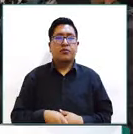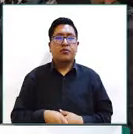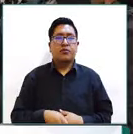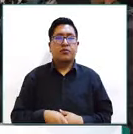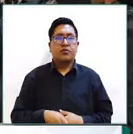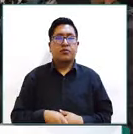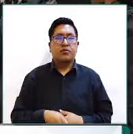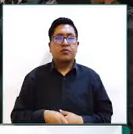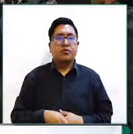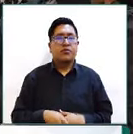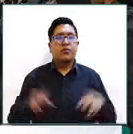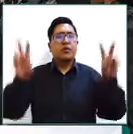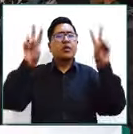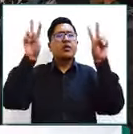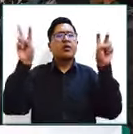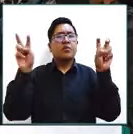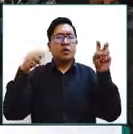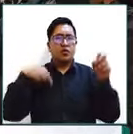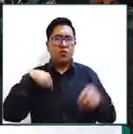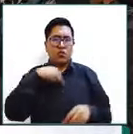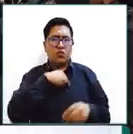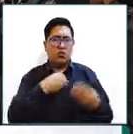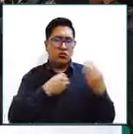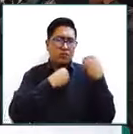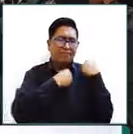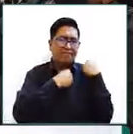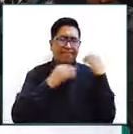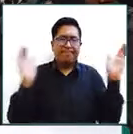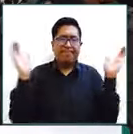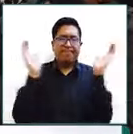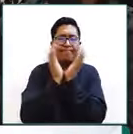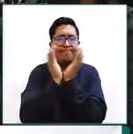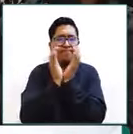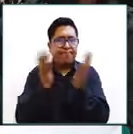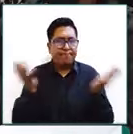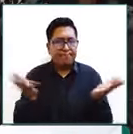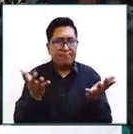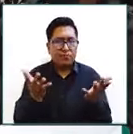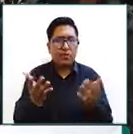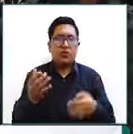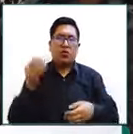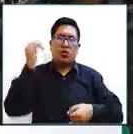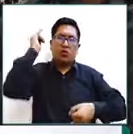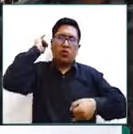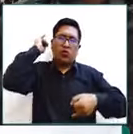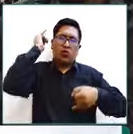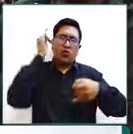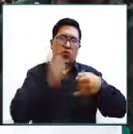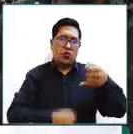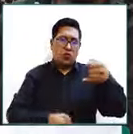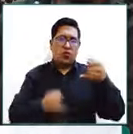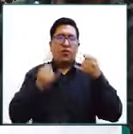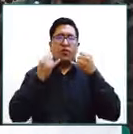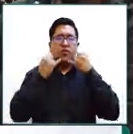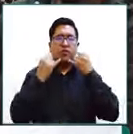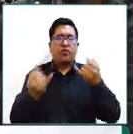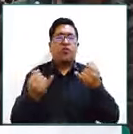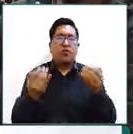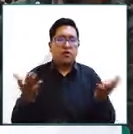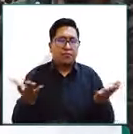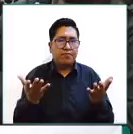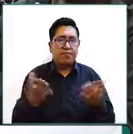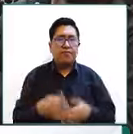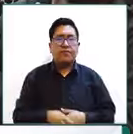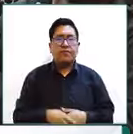qué tenemos nosotros como parte de las conclusiones de este informe defensorial